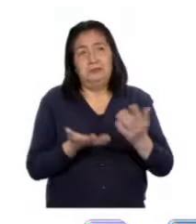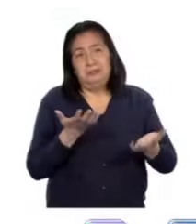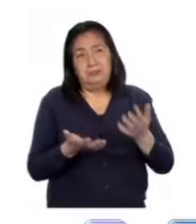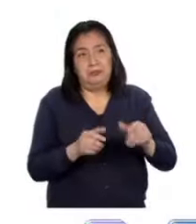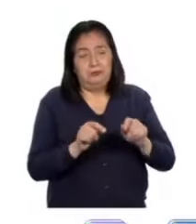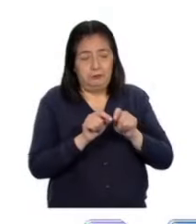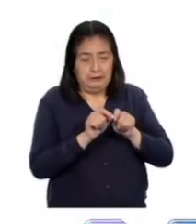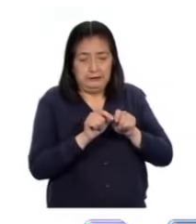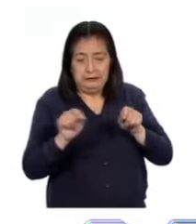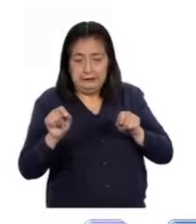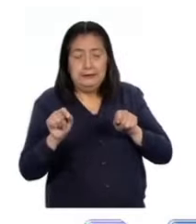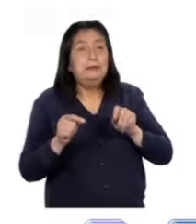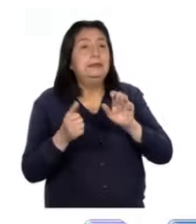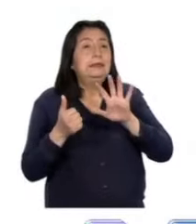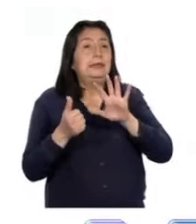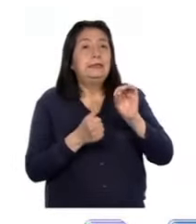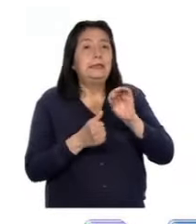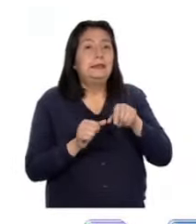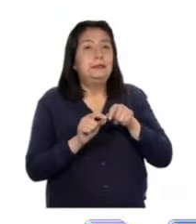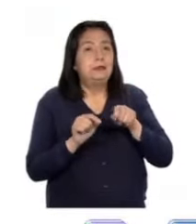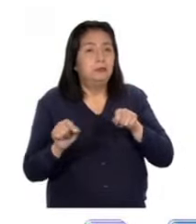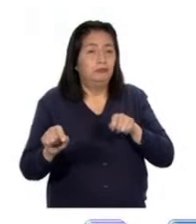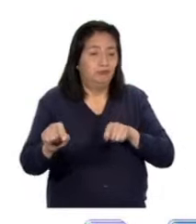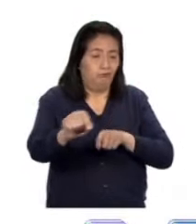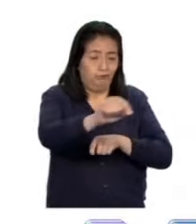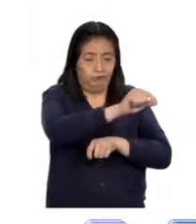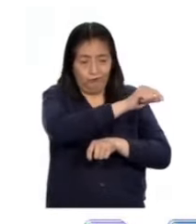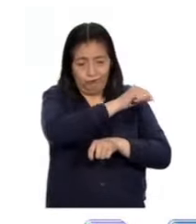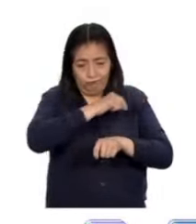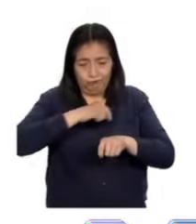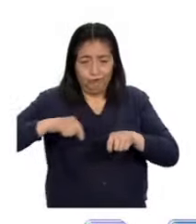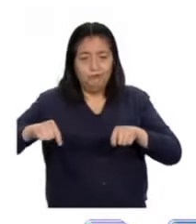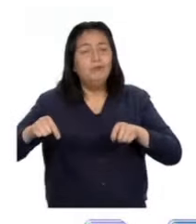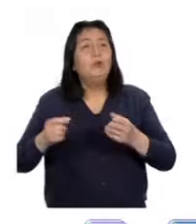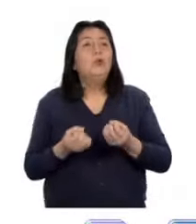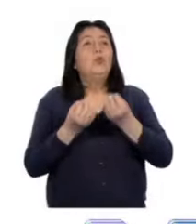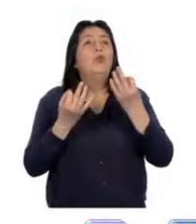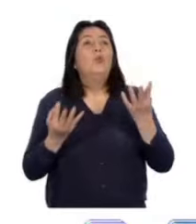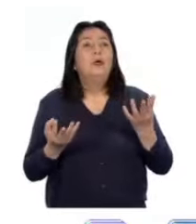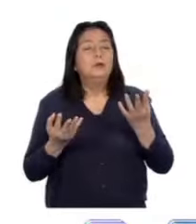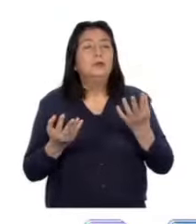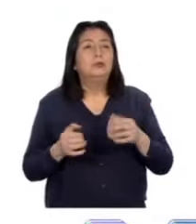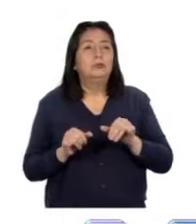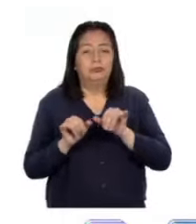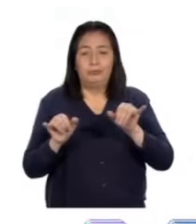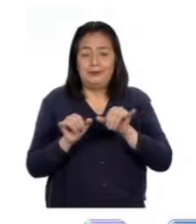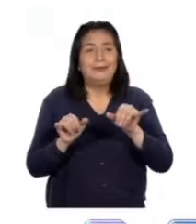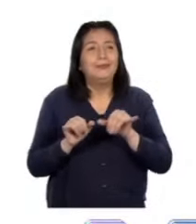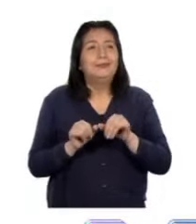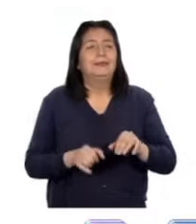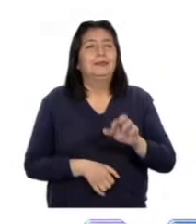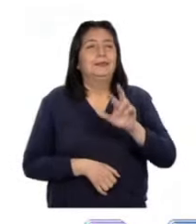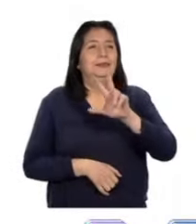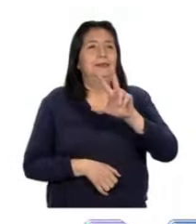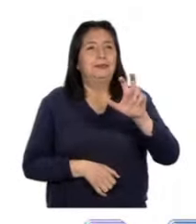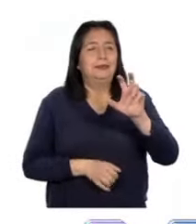sean 60 centímetros, se lograría una circunferencia que tiene una longitud de